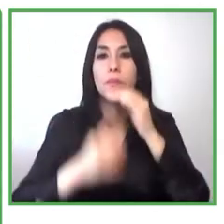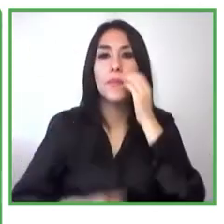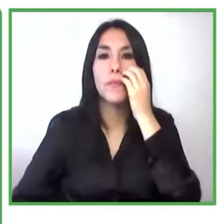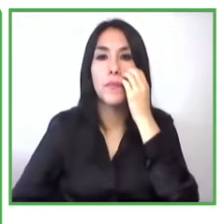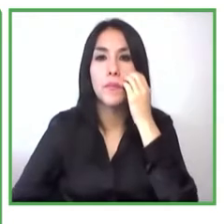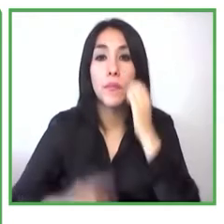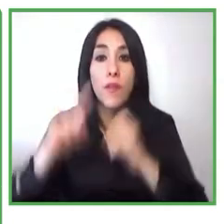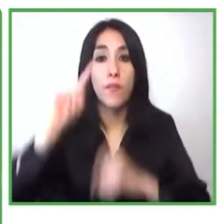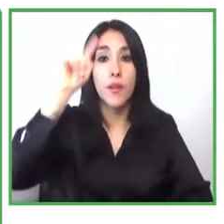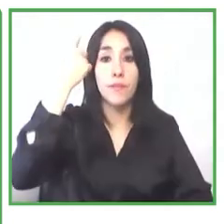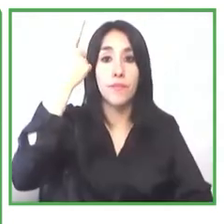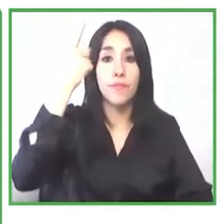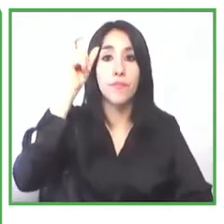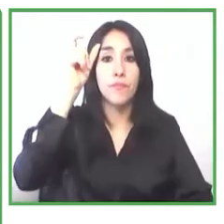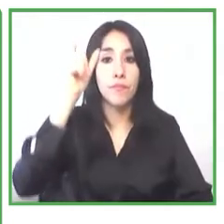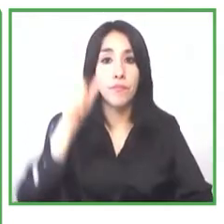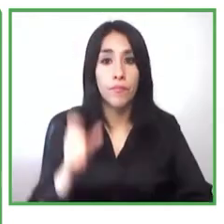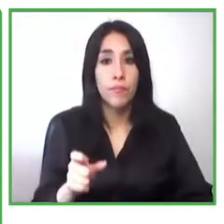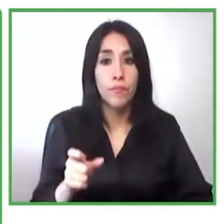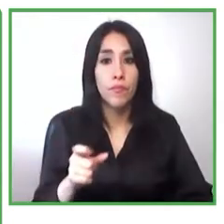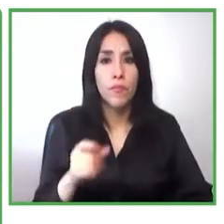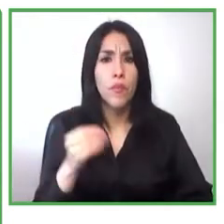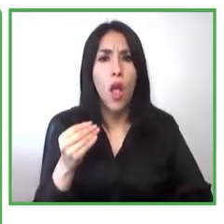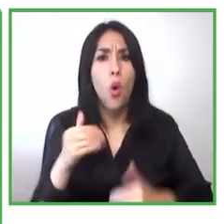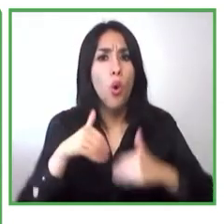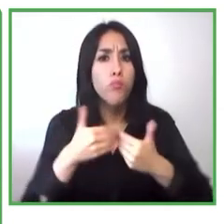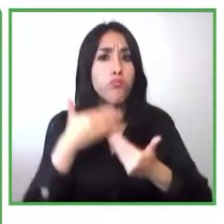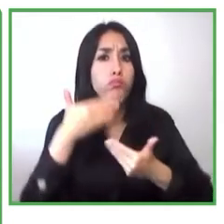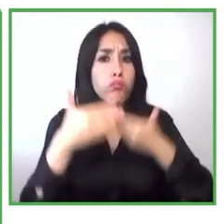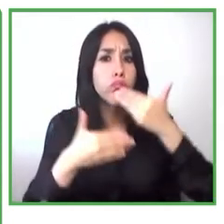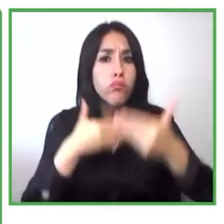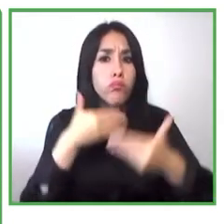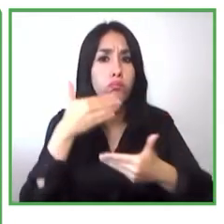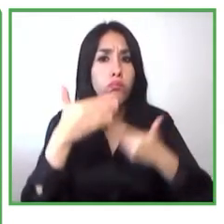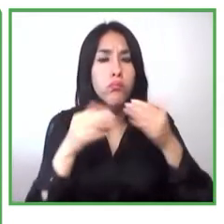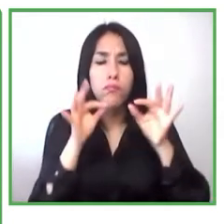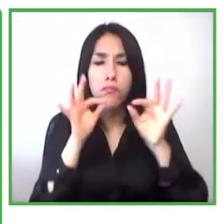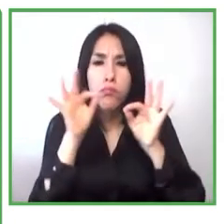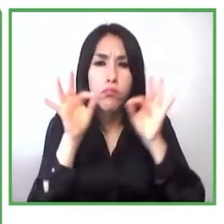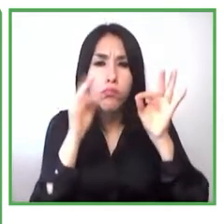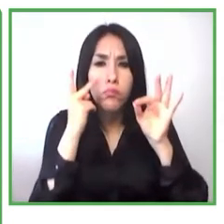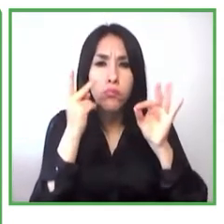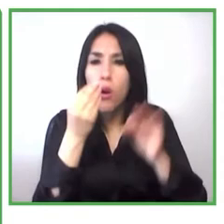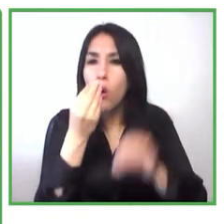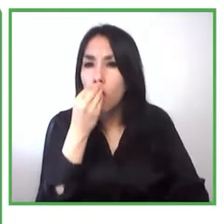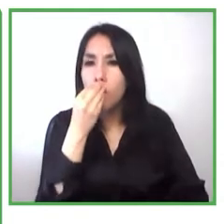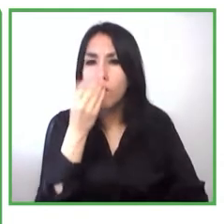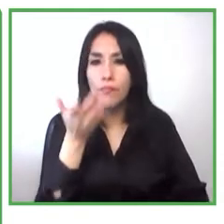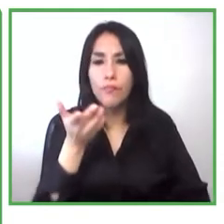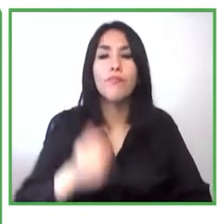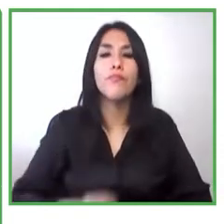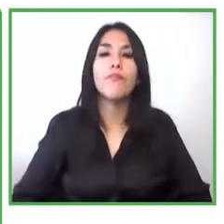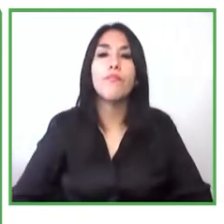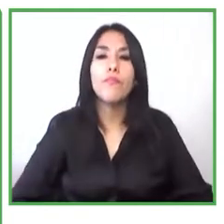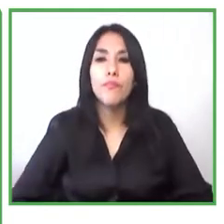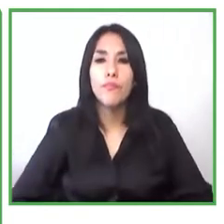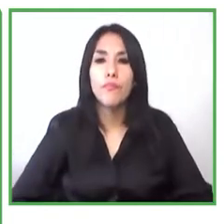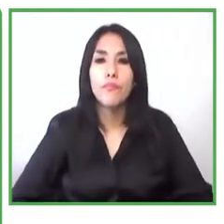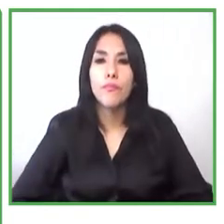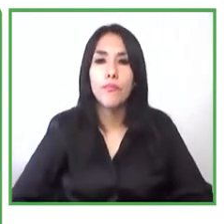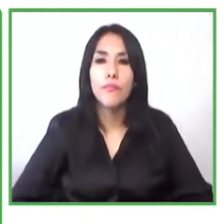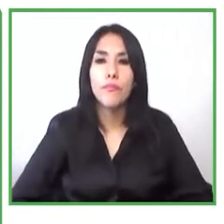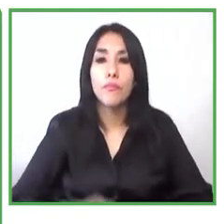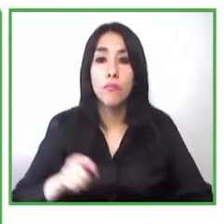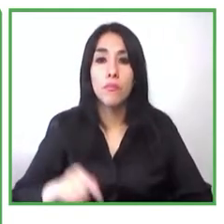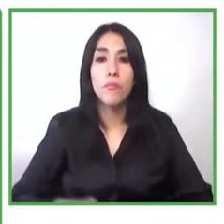en el marco del proyecto que logró superar todas las expectativas en materia de incremento en las ventas de mejoramiento de sus